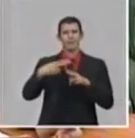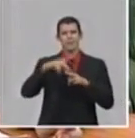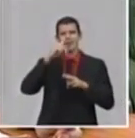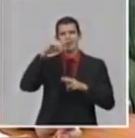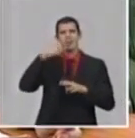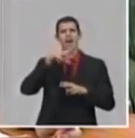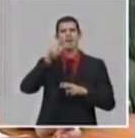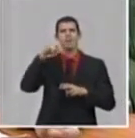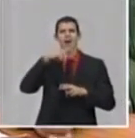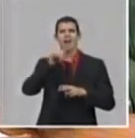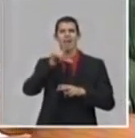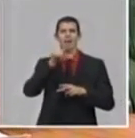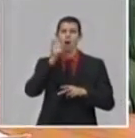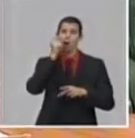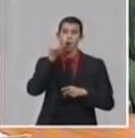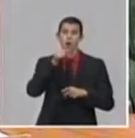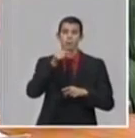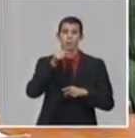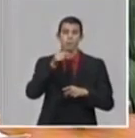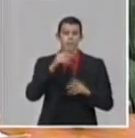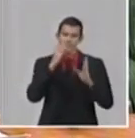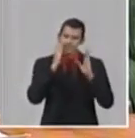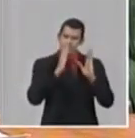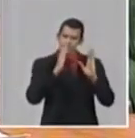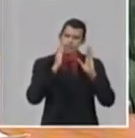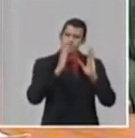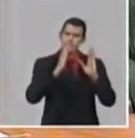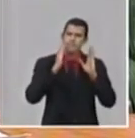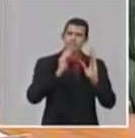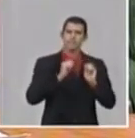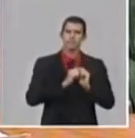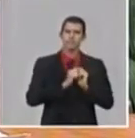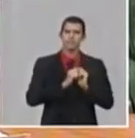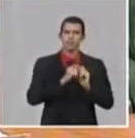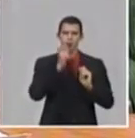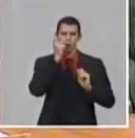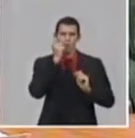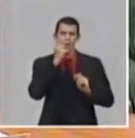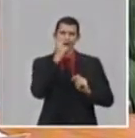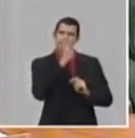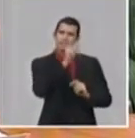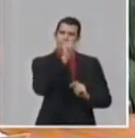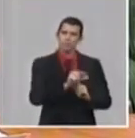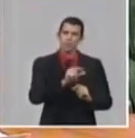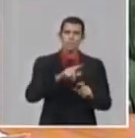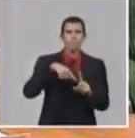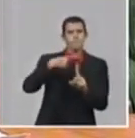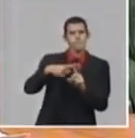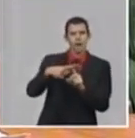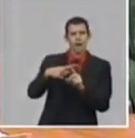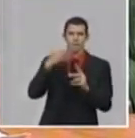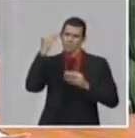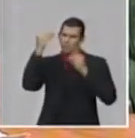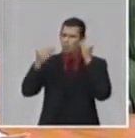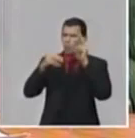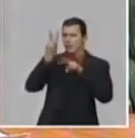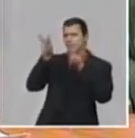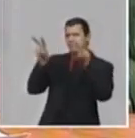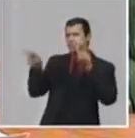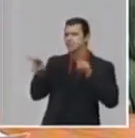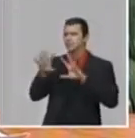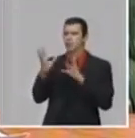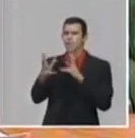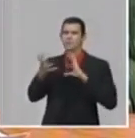para hacer ciencia, para hacerme preguntas, para preguntarle cuál es el perfil de farmacocinética de la